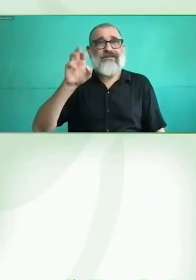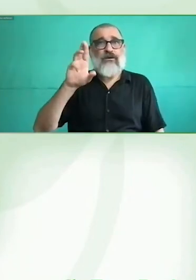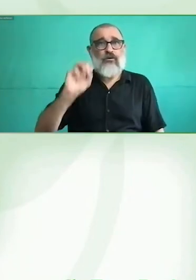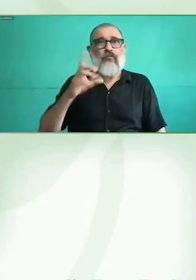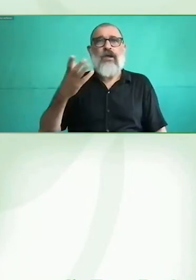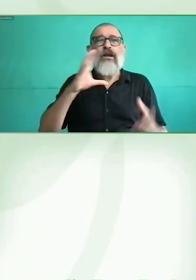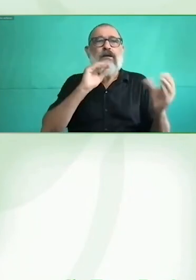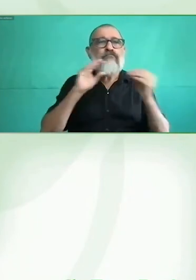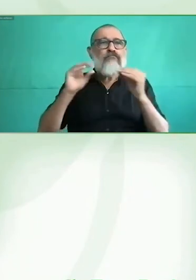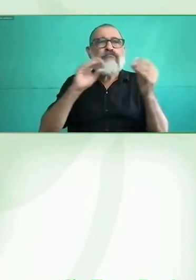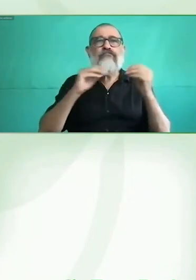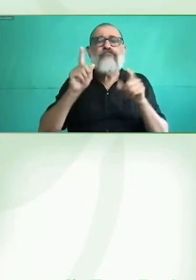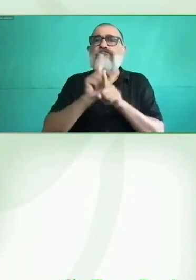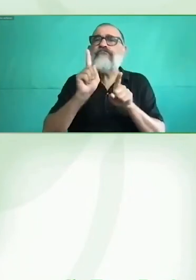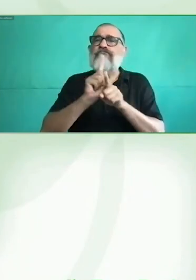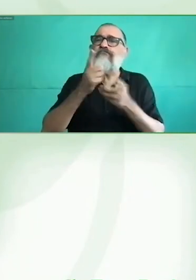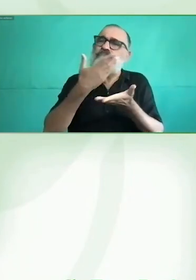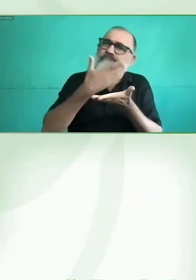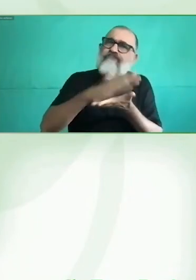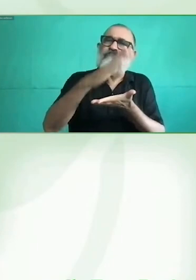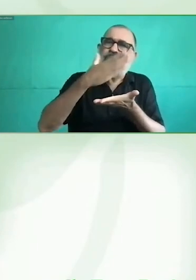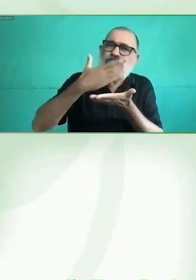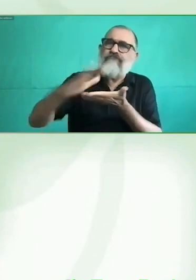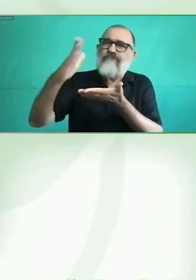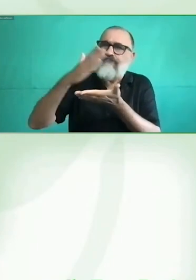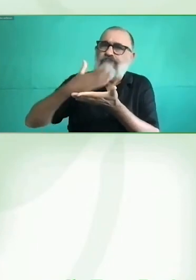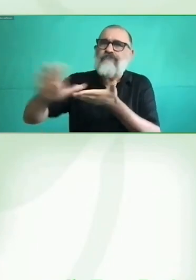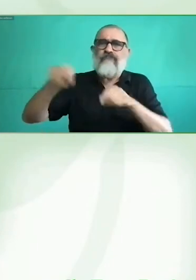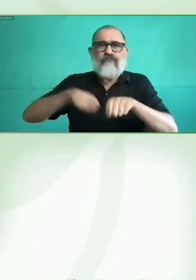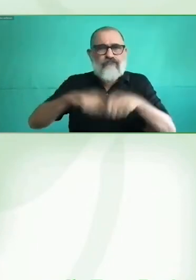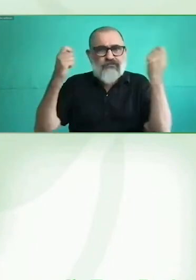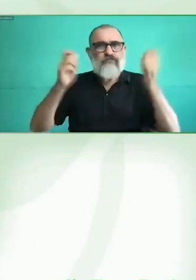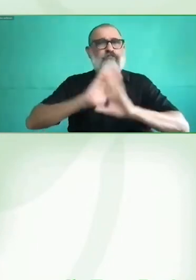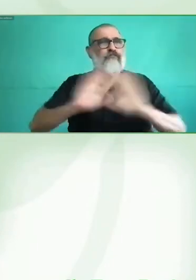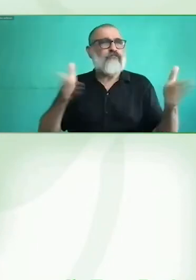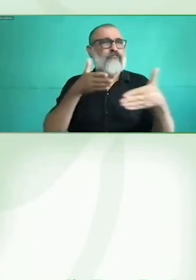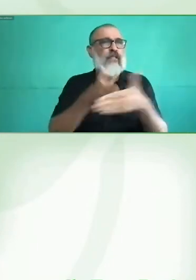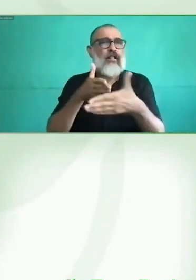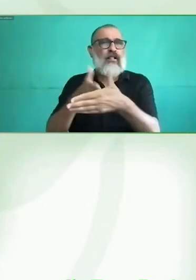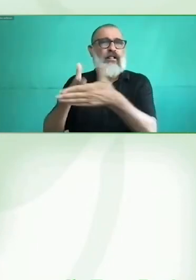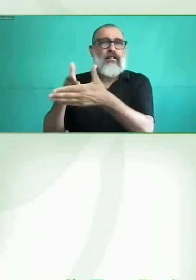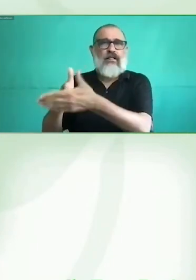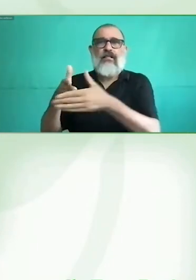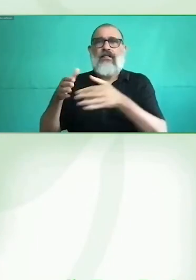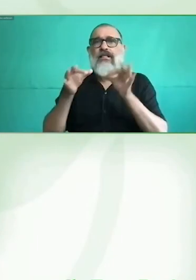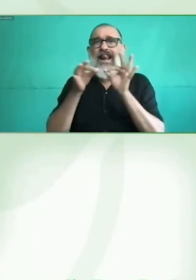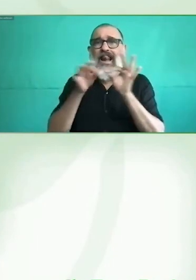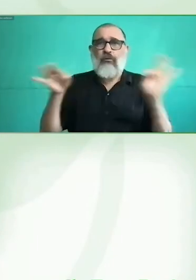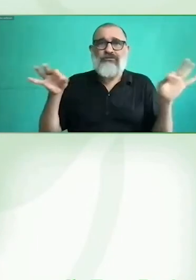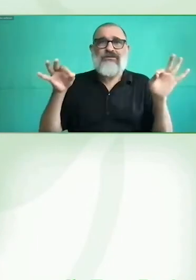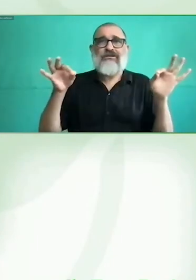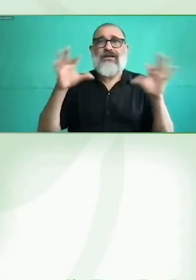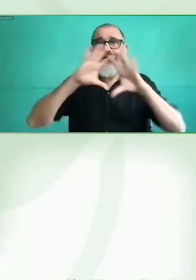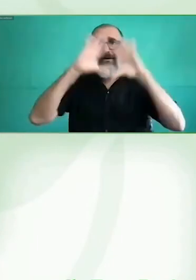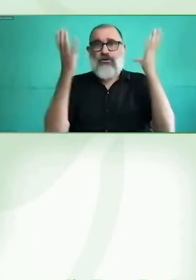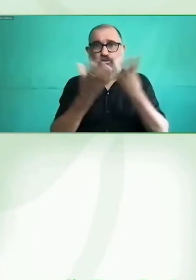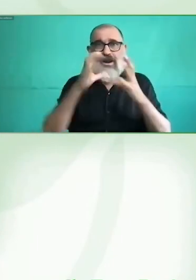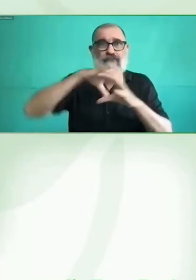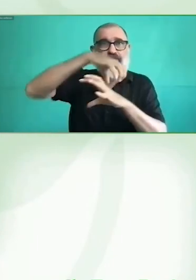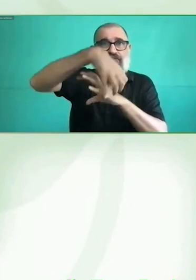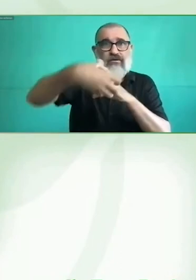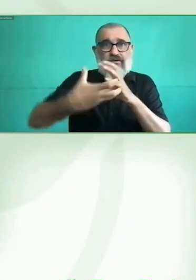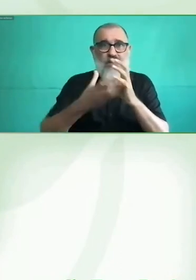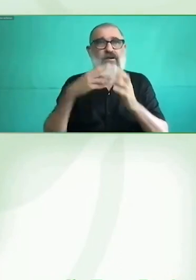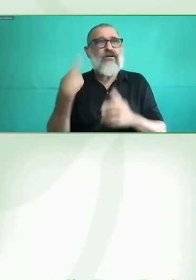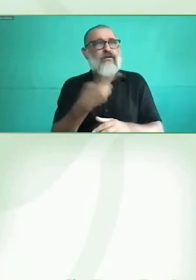información y a toda la gran cantidad de soluciones innovadoras que Zero Project reconoce en todo el mundo desde hace,